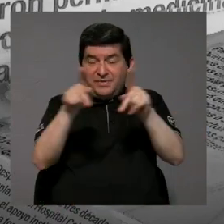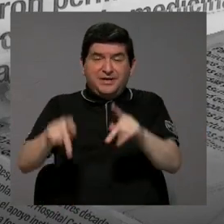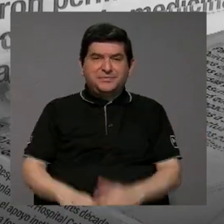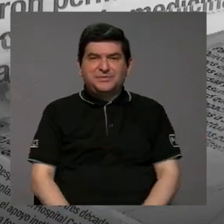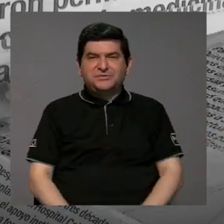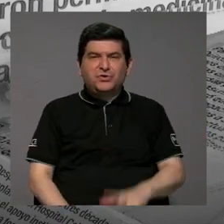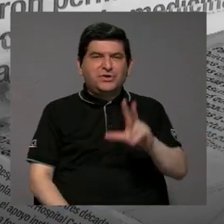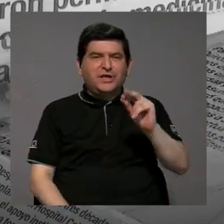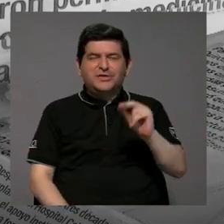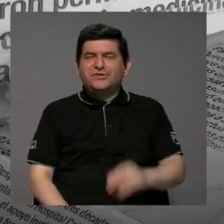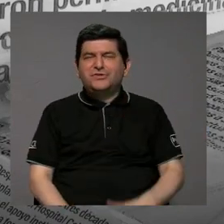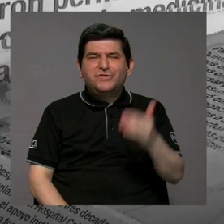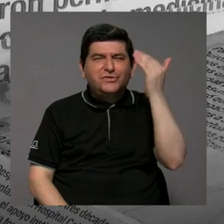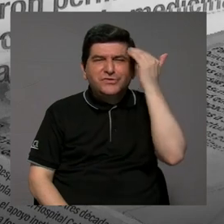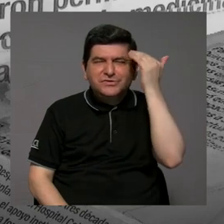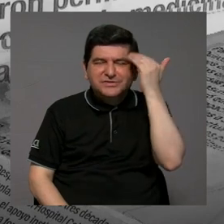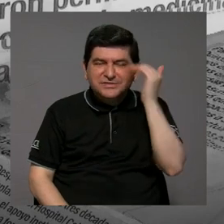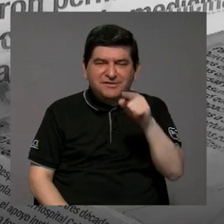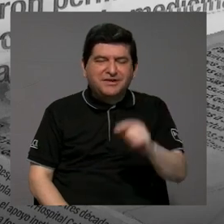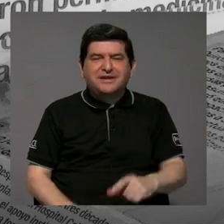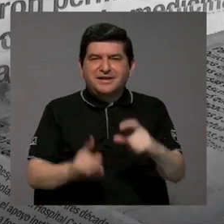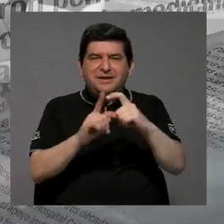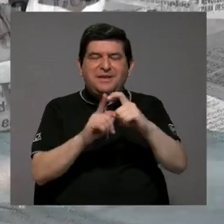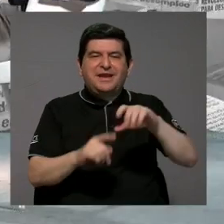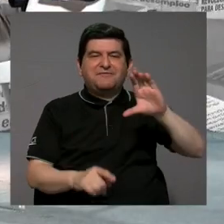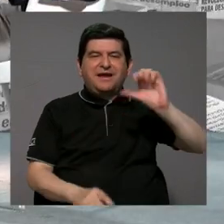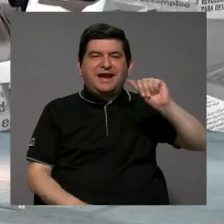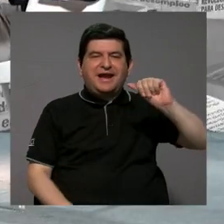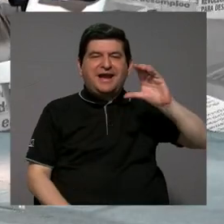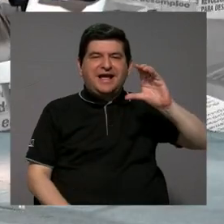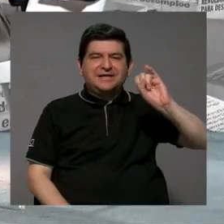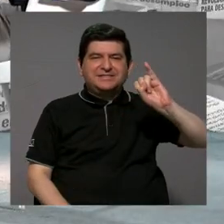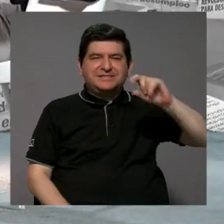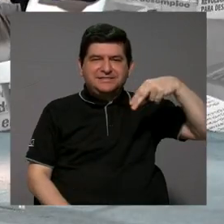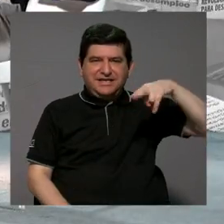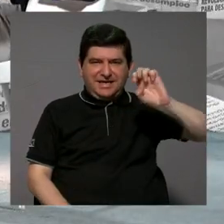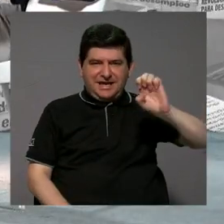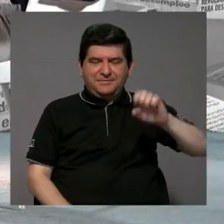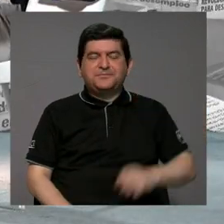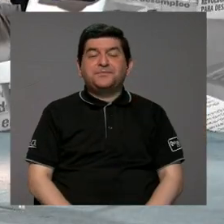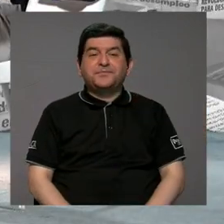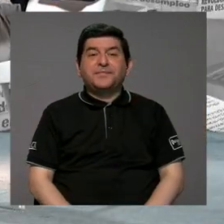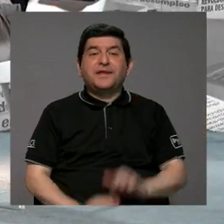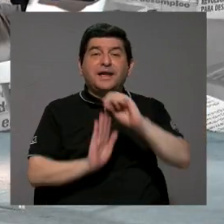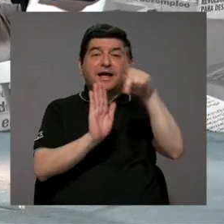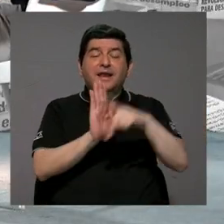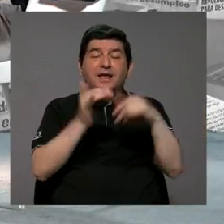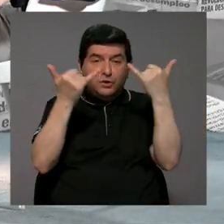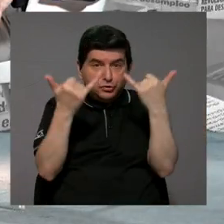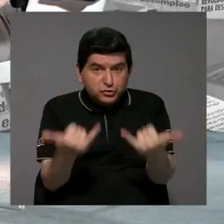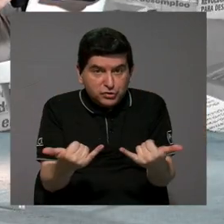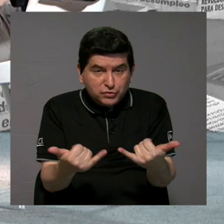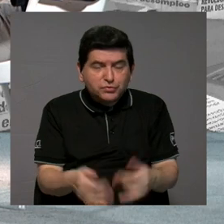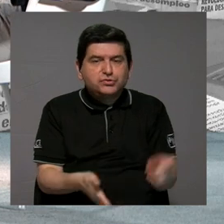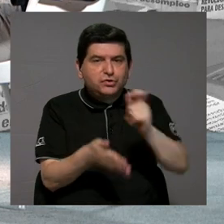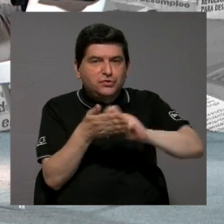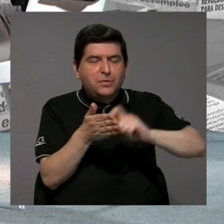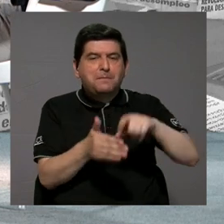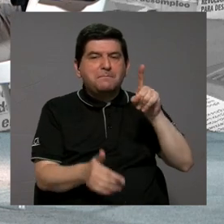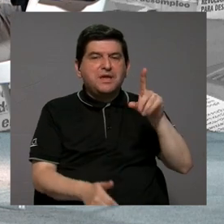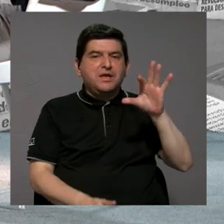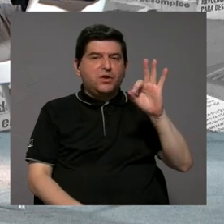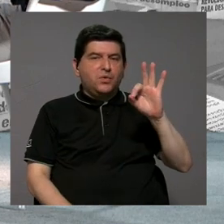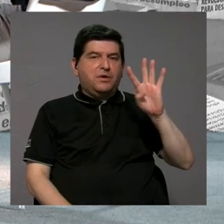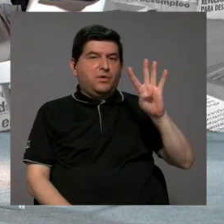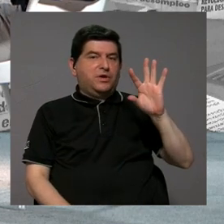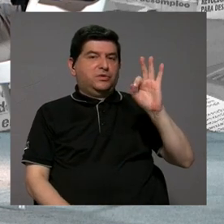que no están como tan identificados con ese término? Bueno, recordemos que nuestra Constitución de hoy fue redactada